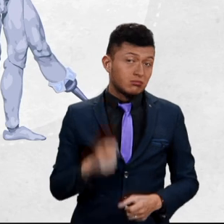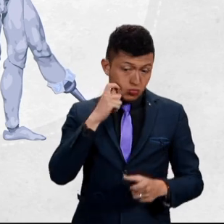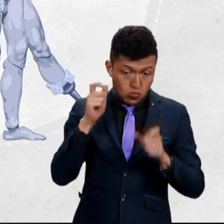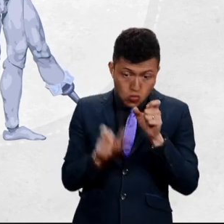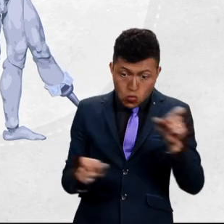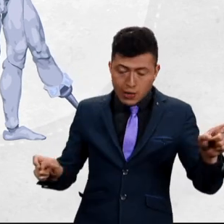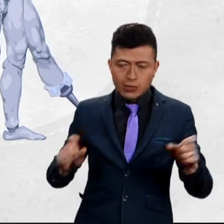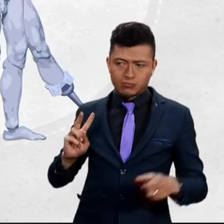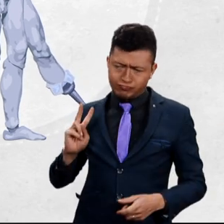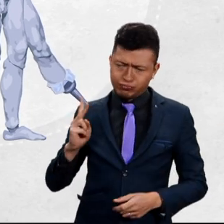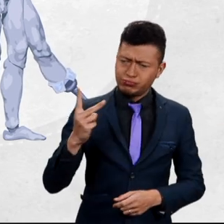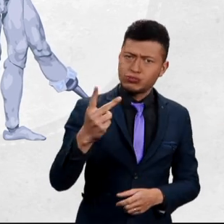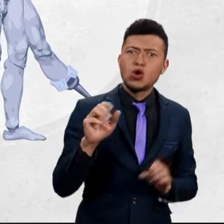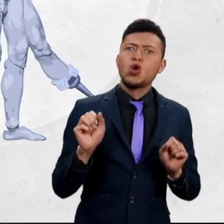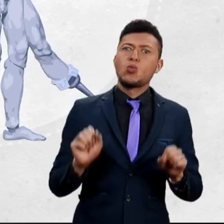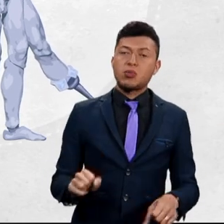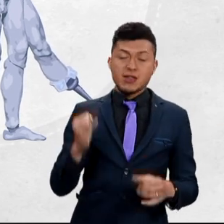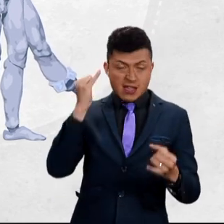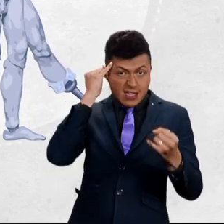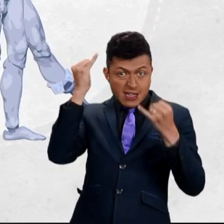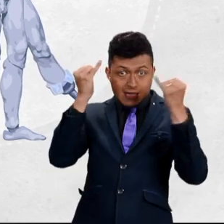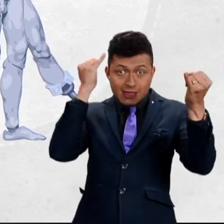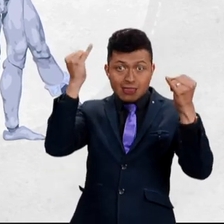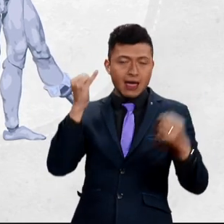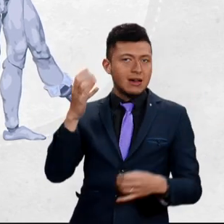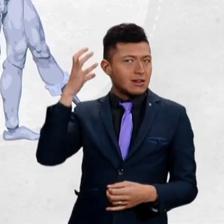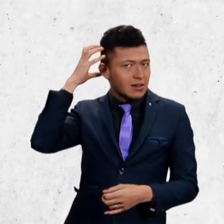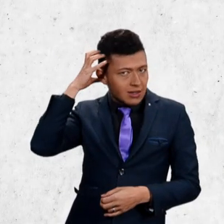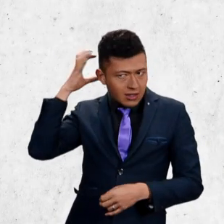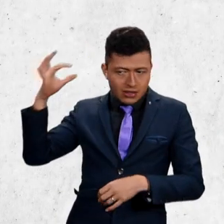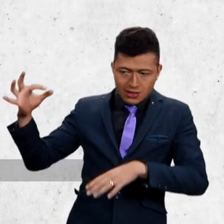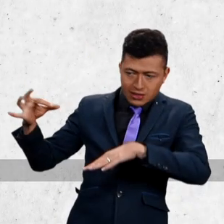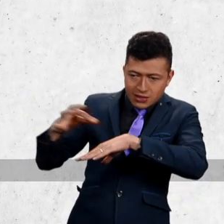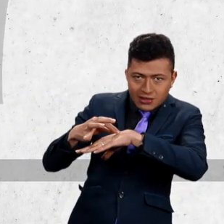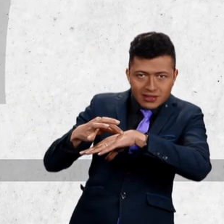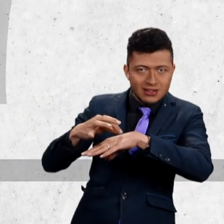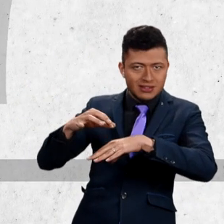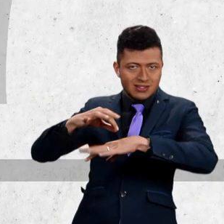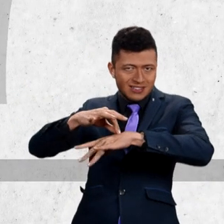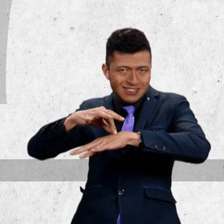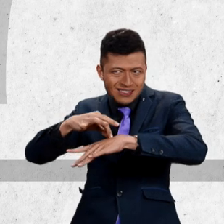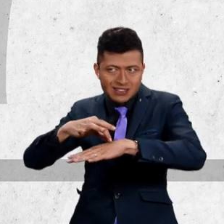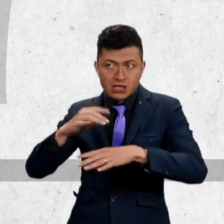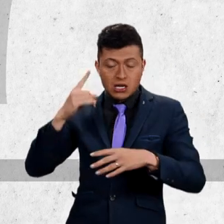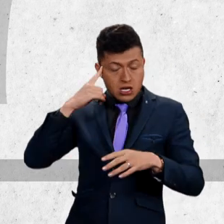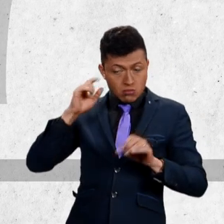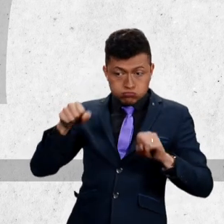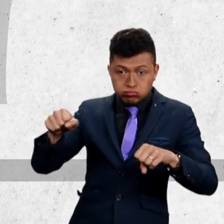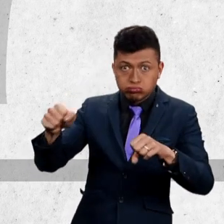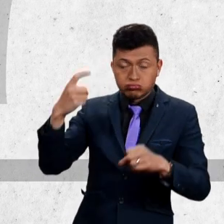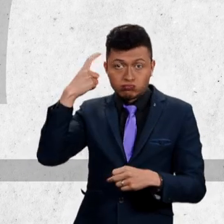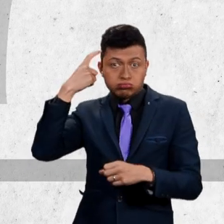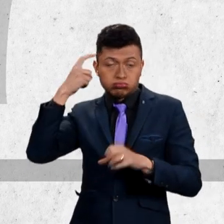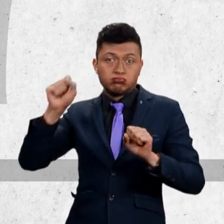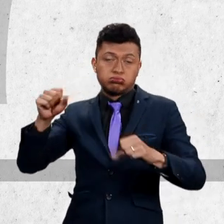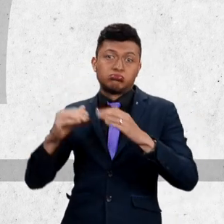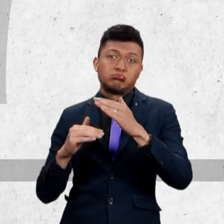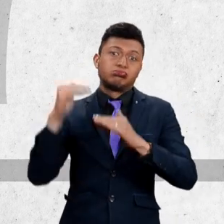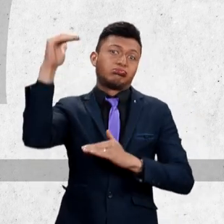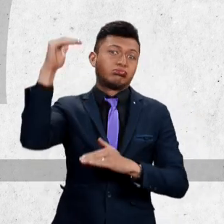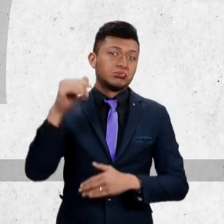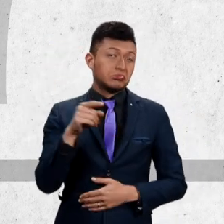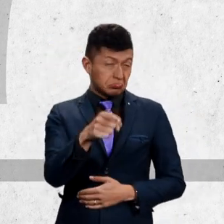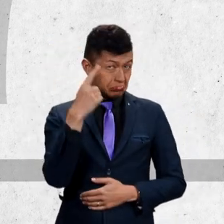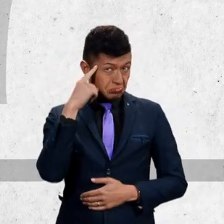humanos somos una especie capaz de influenciar nuestra propia evolución y con inventos como los implantes neuronales podemos incrementar exponencialmente nuestra